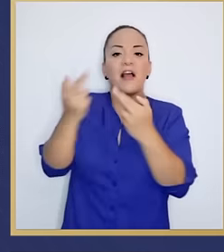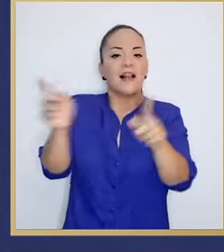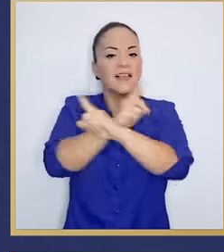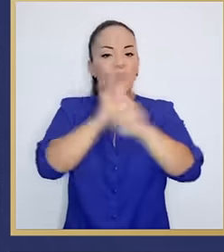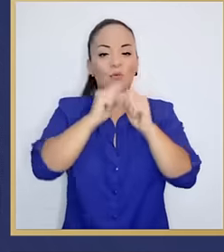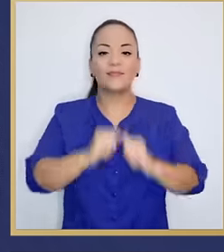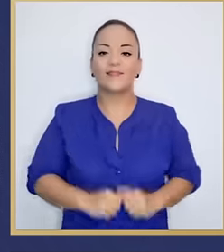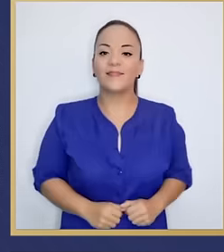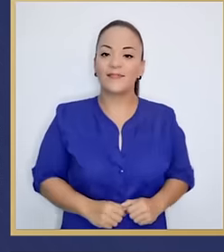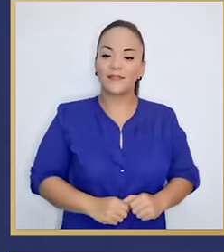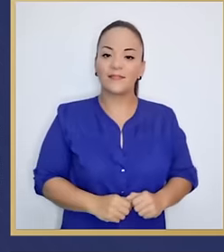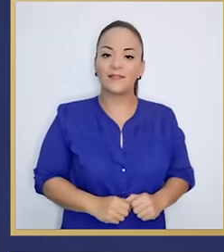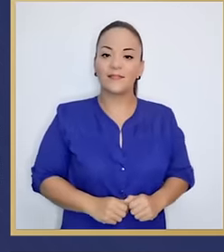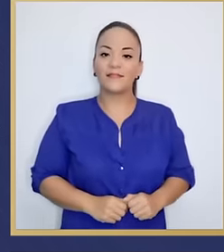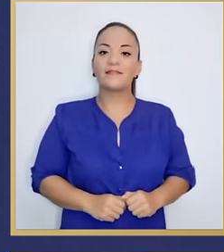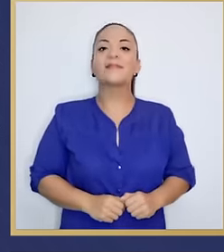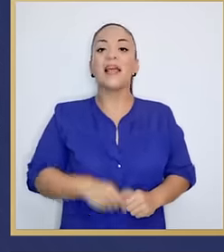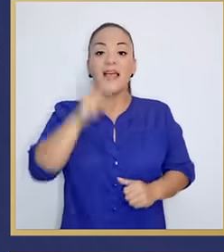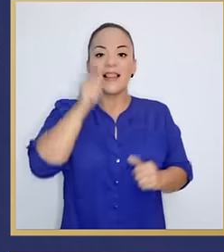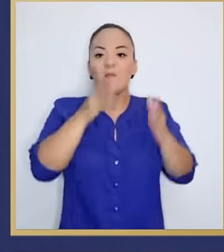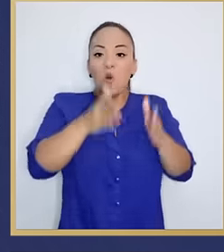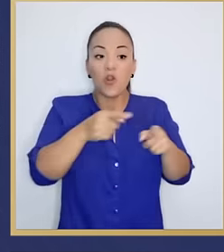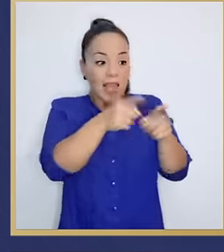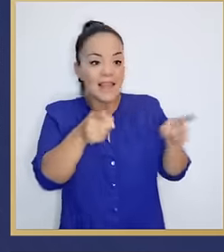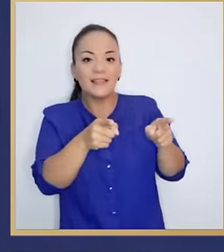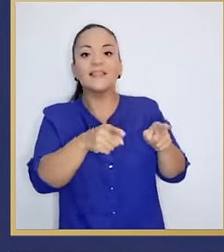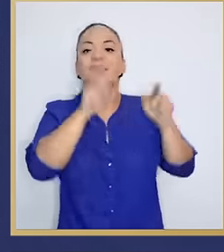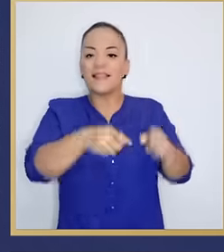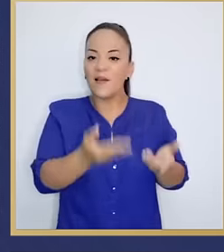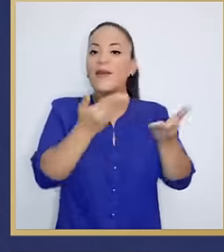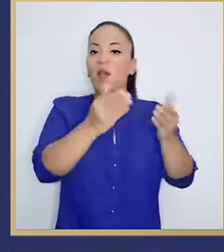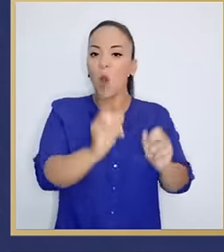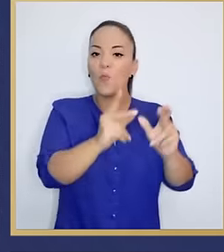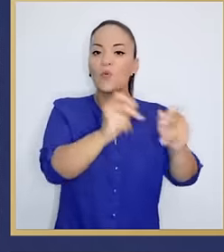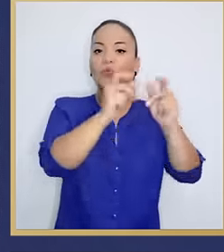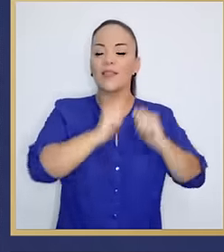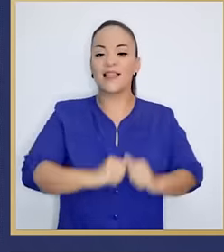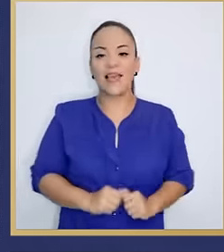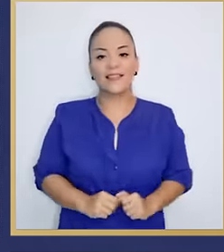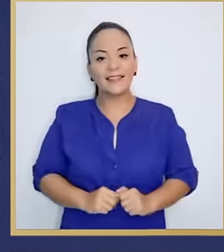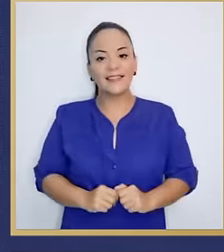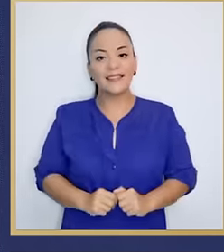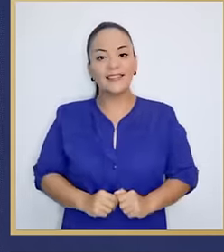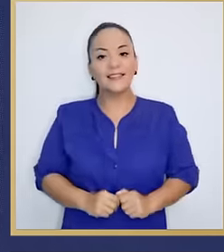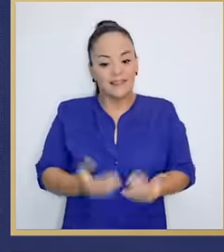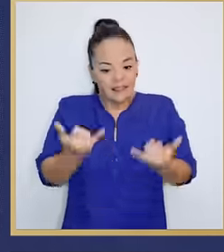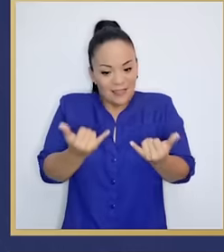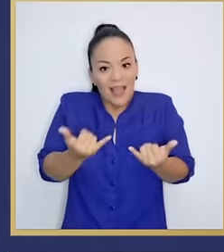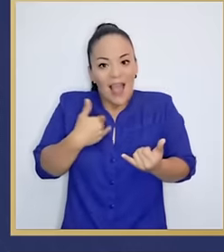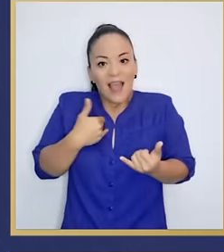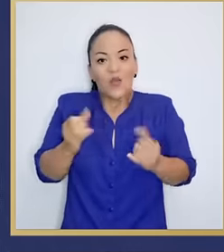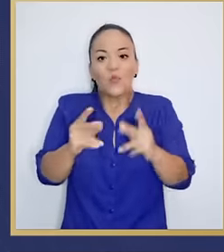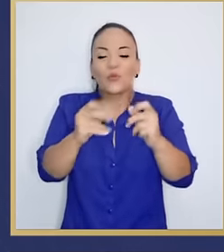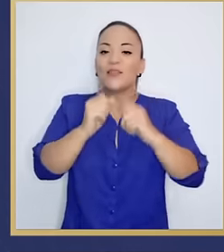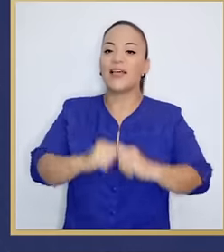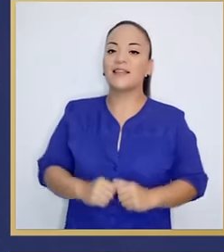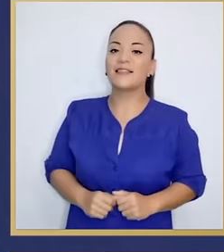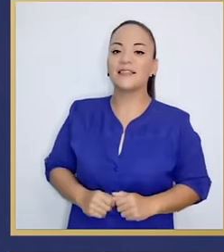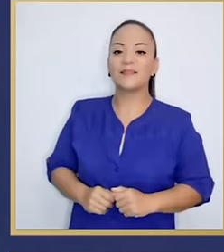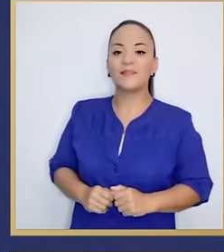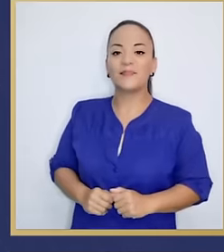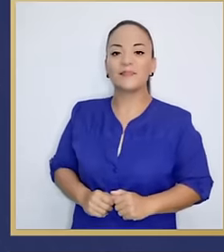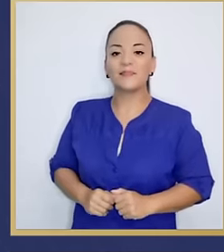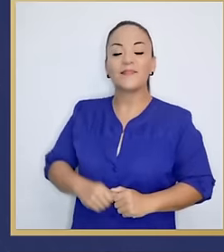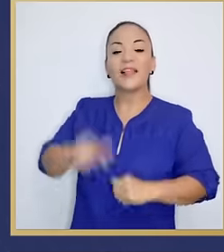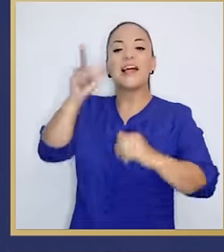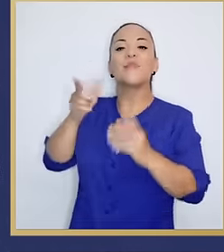los Limoneses merecemos oportunidades. Y estas son las oportunidades. ¡Muchas niñas! ¡Me